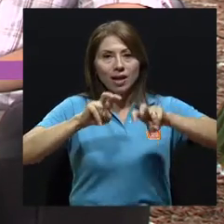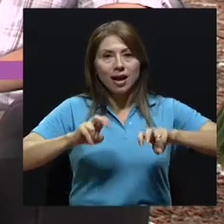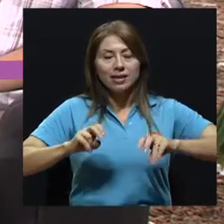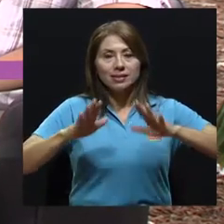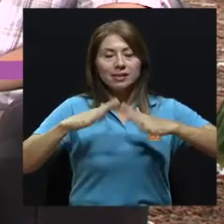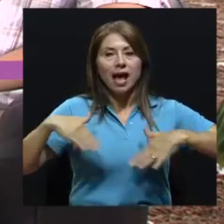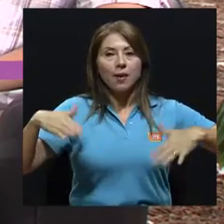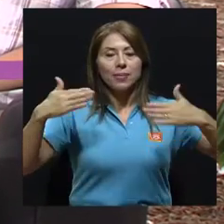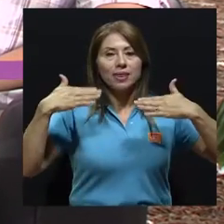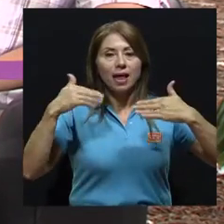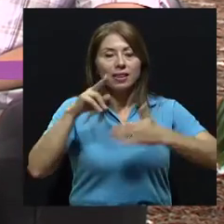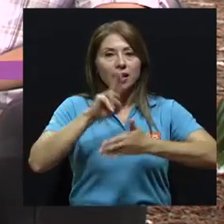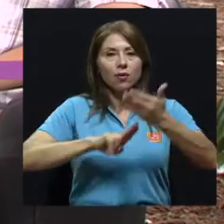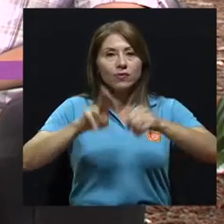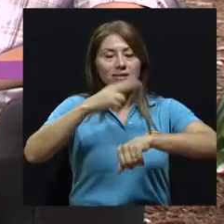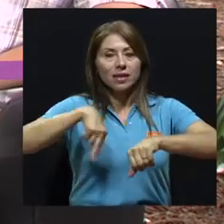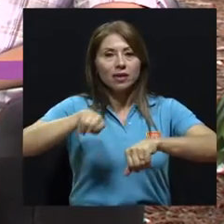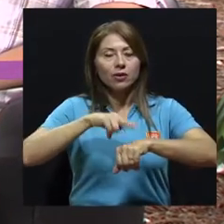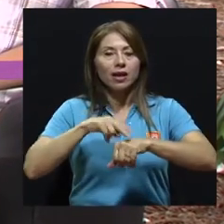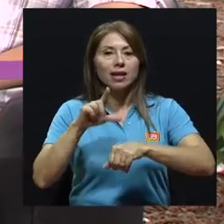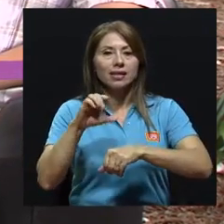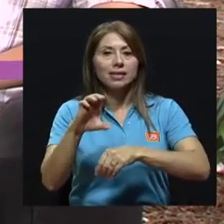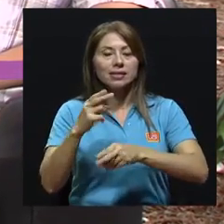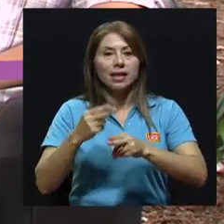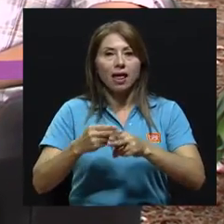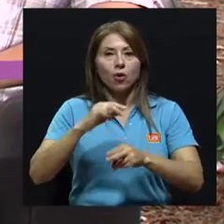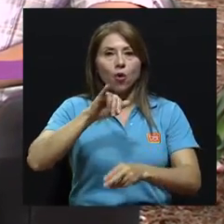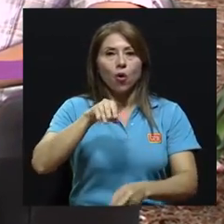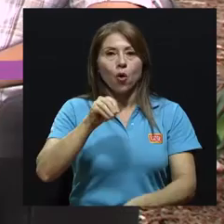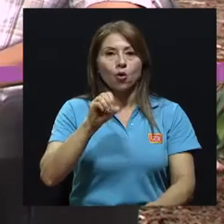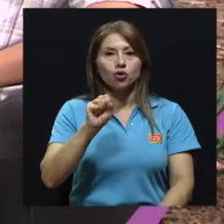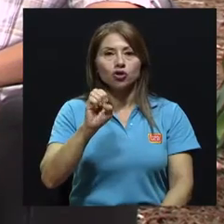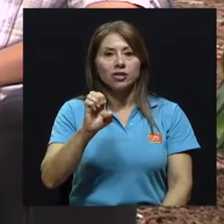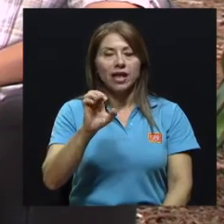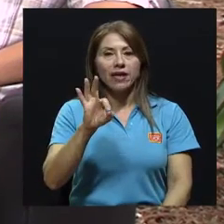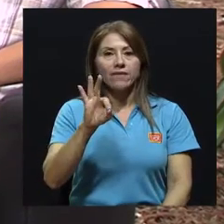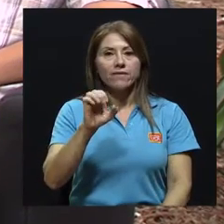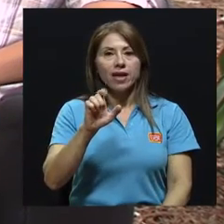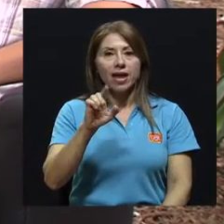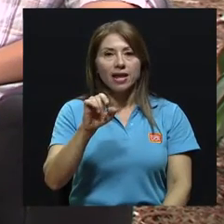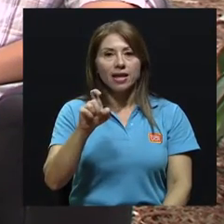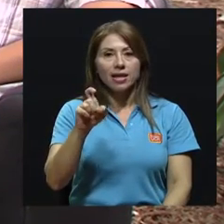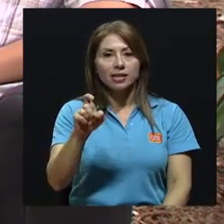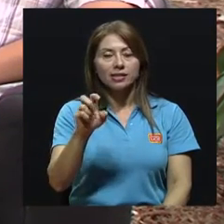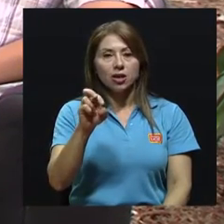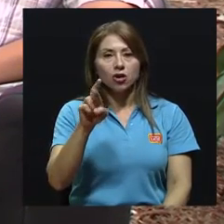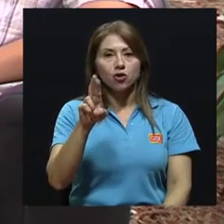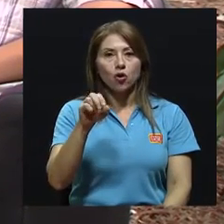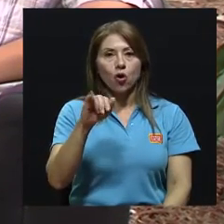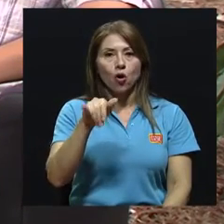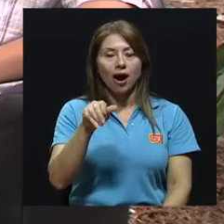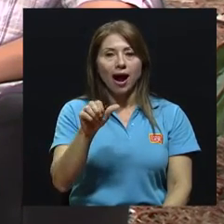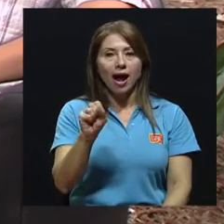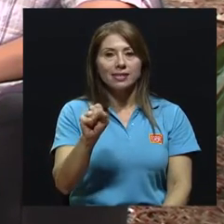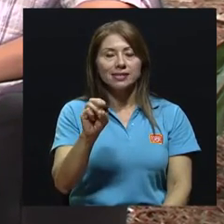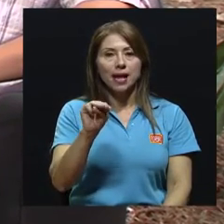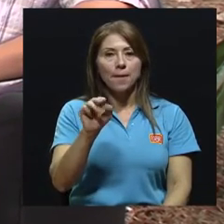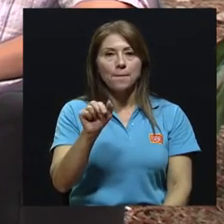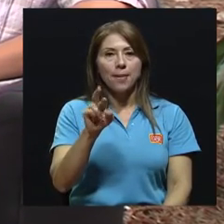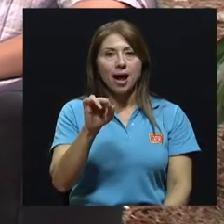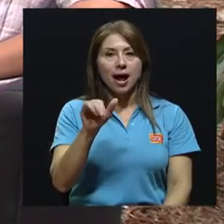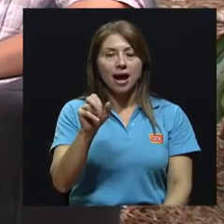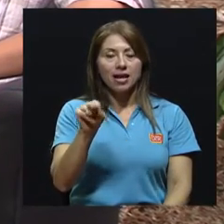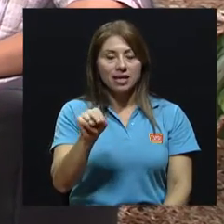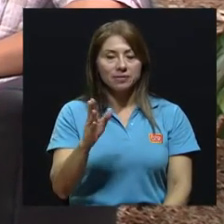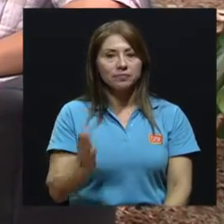análisis ambiental de la Universidad Nacional, el licenciado José Félix Rojas Marín, que muy gentilmente nos acompaña. Y José Félix,